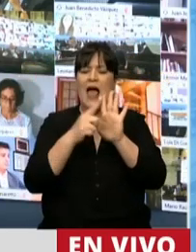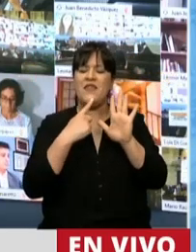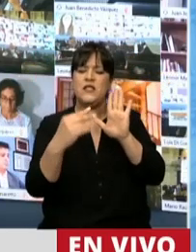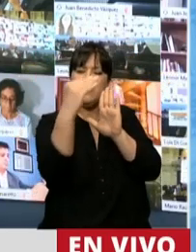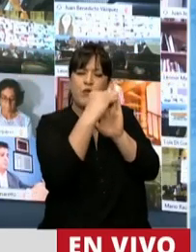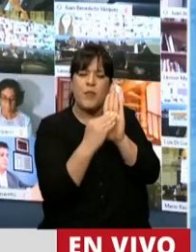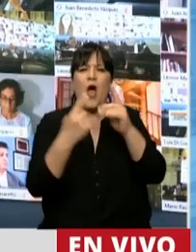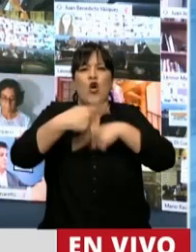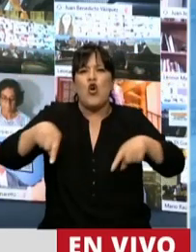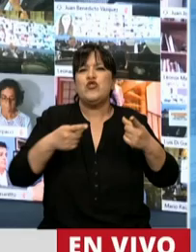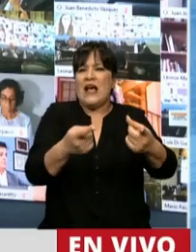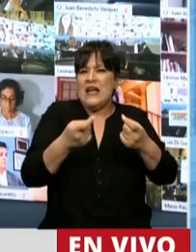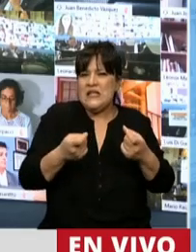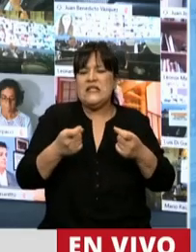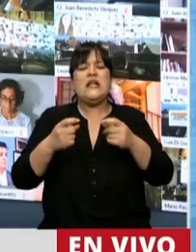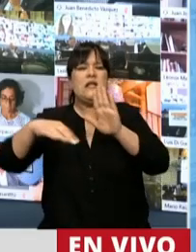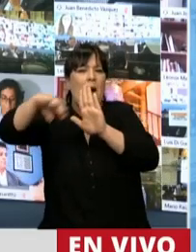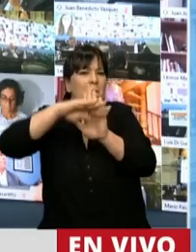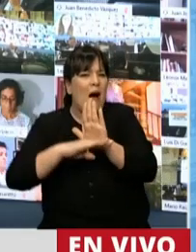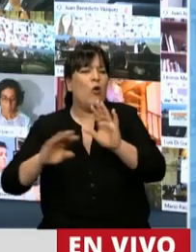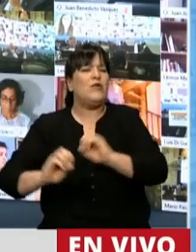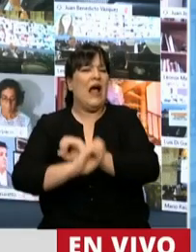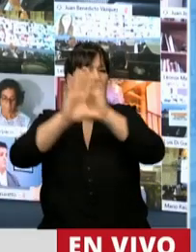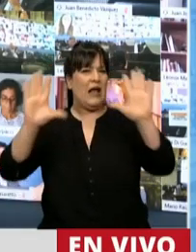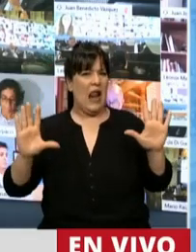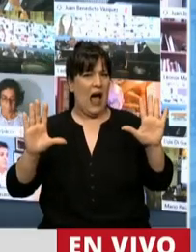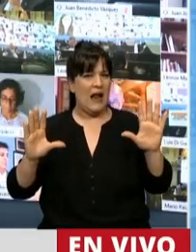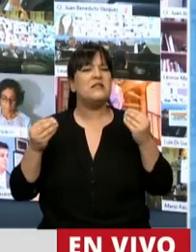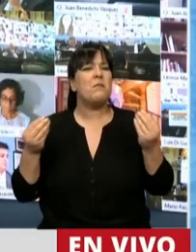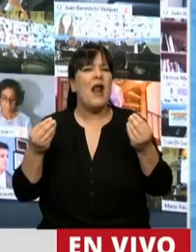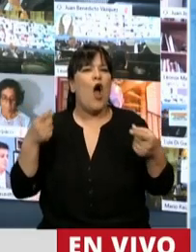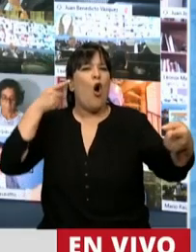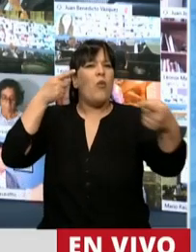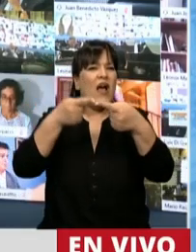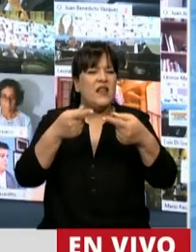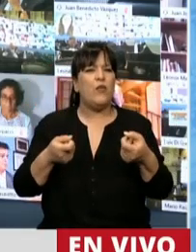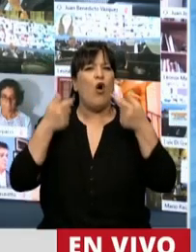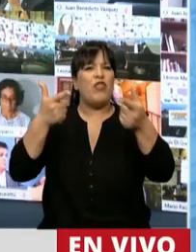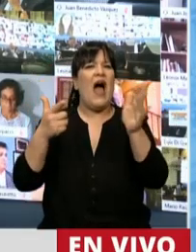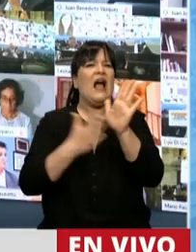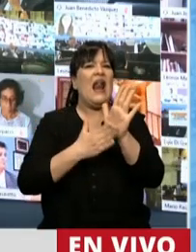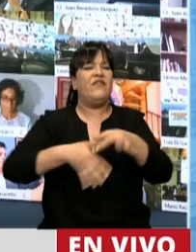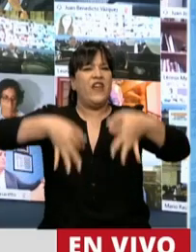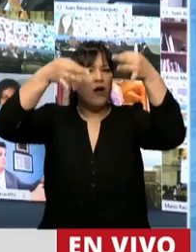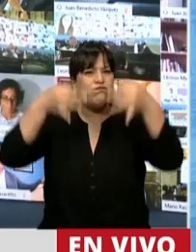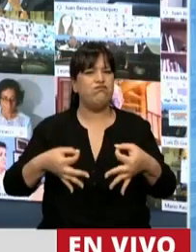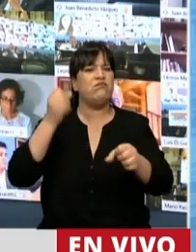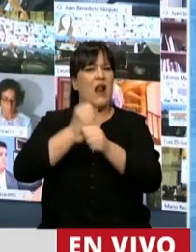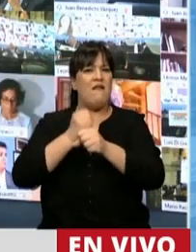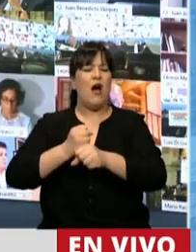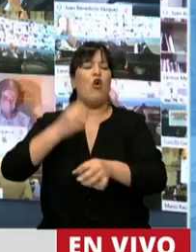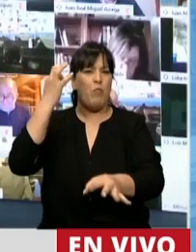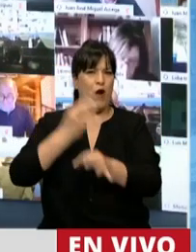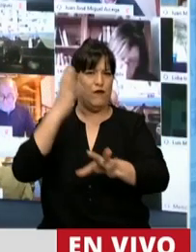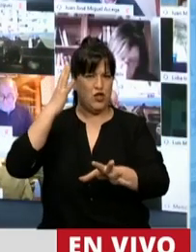armonizar los contenidos, viene a generar un piso de formación y de calidad institucional en todo lo que hace a la formación,